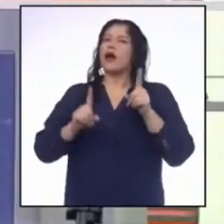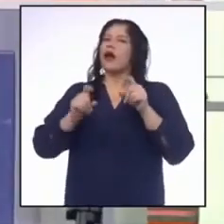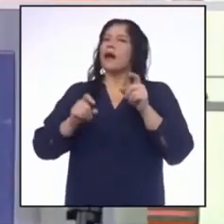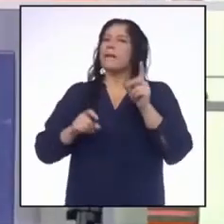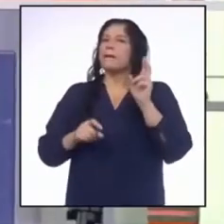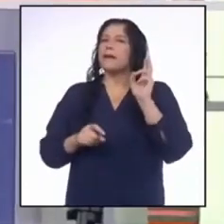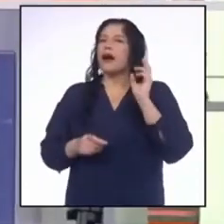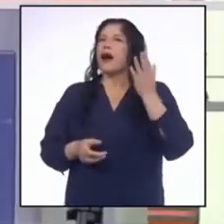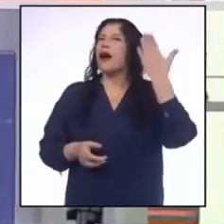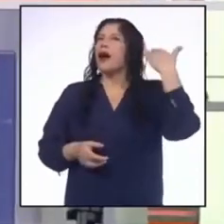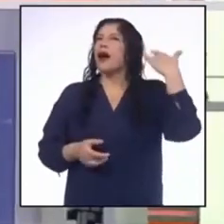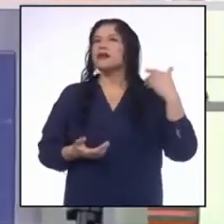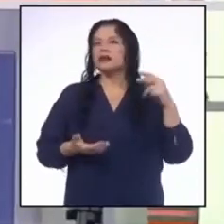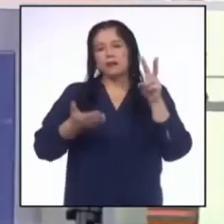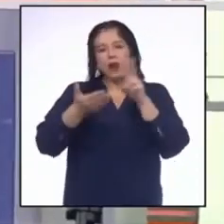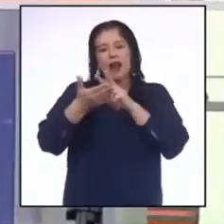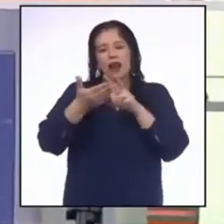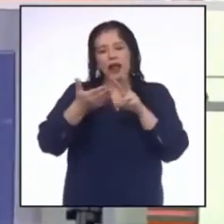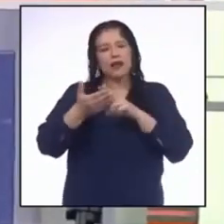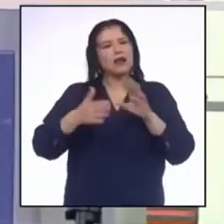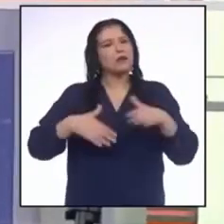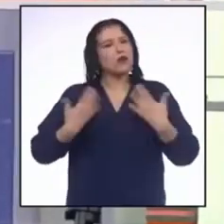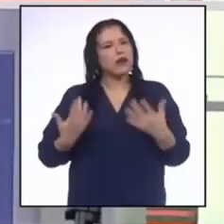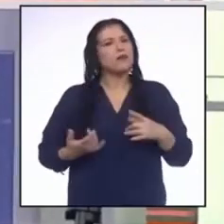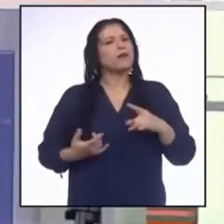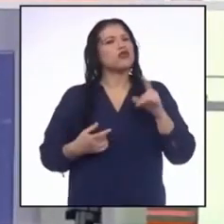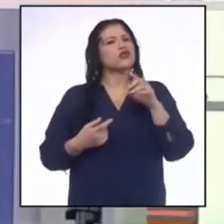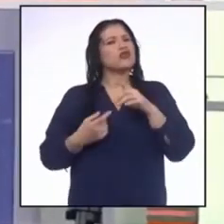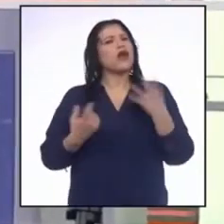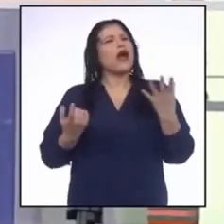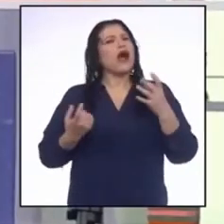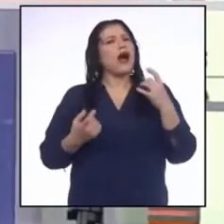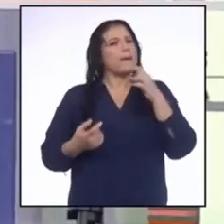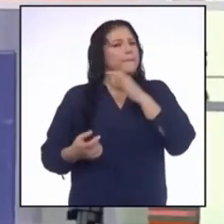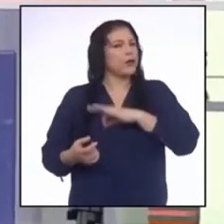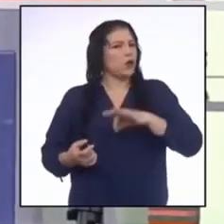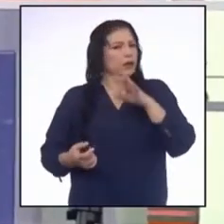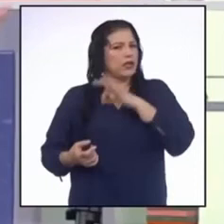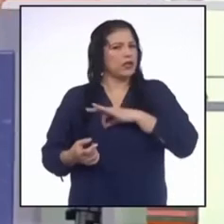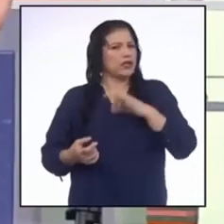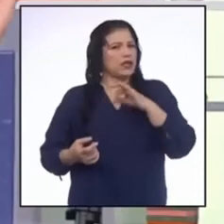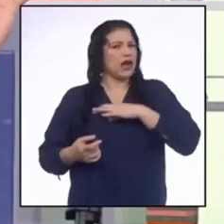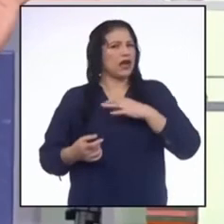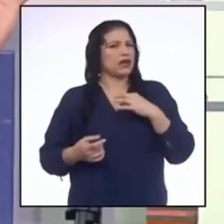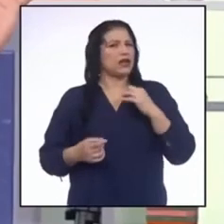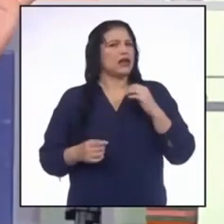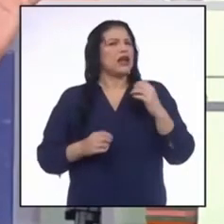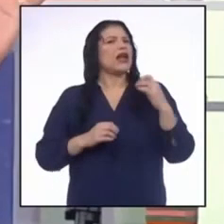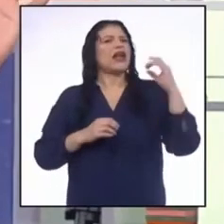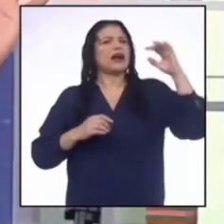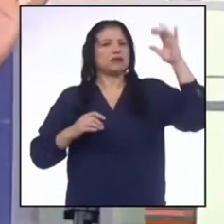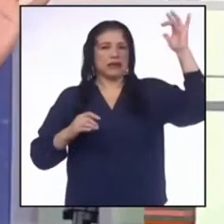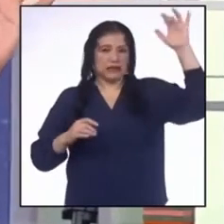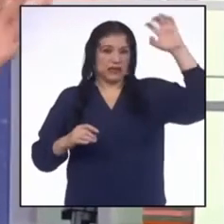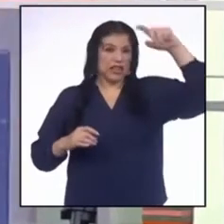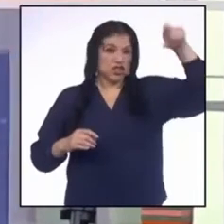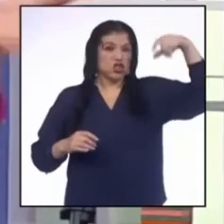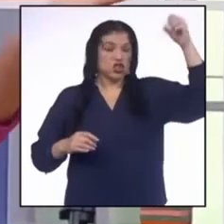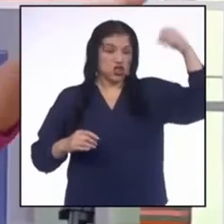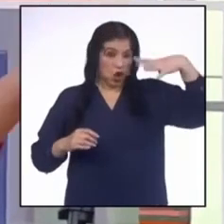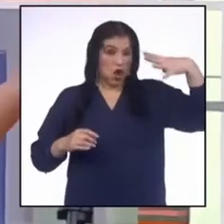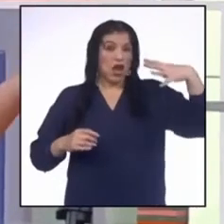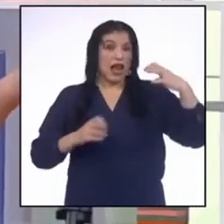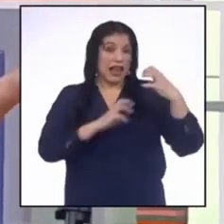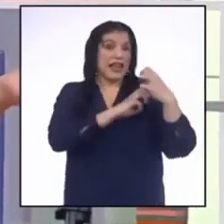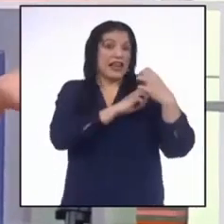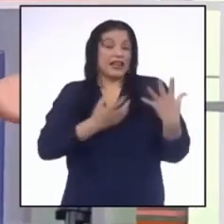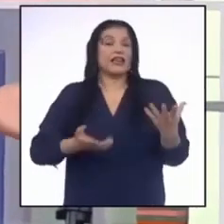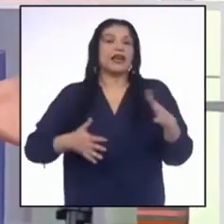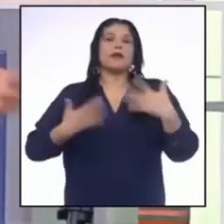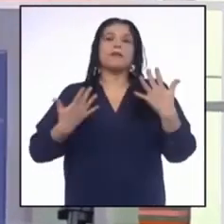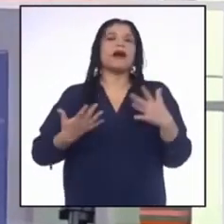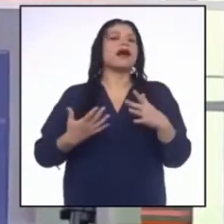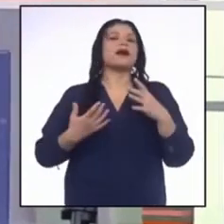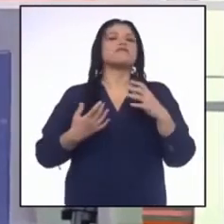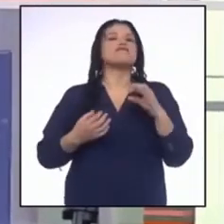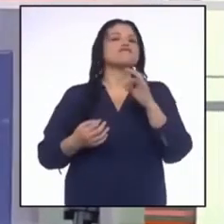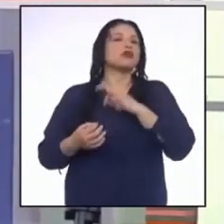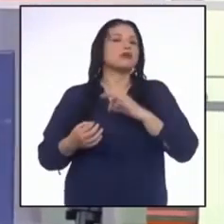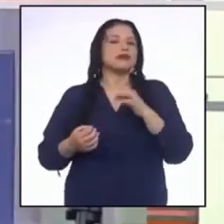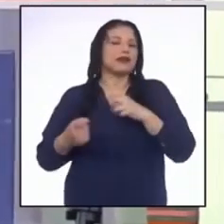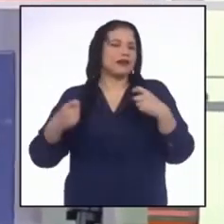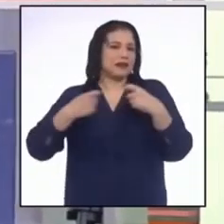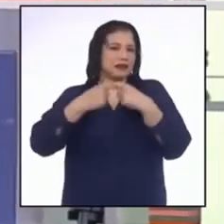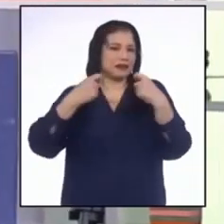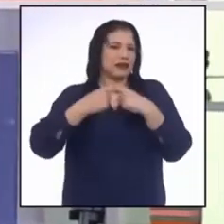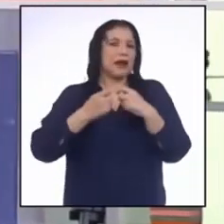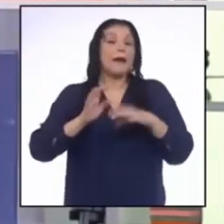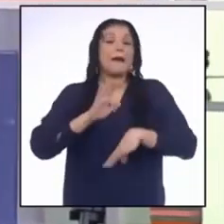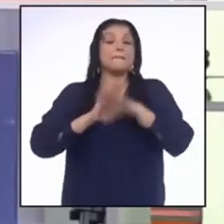leí que podemos aprovechar la energía solar para sustituir la eléctrica. Esa es una buena opción, ¿cierto? Sobre todo para quienes viven en zonas